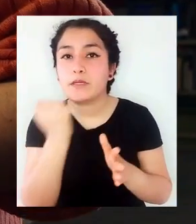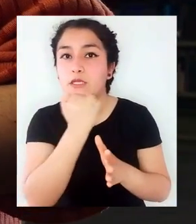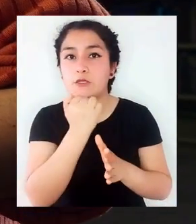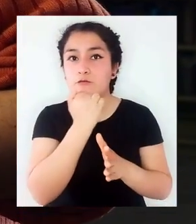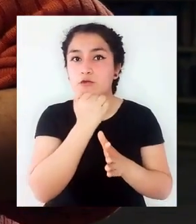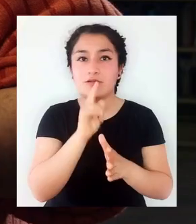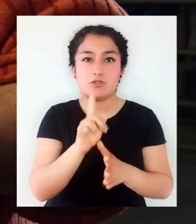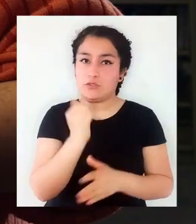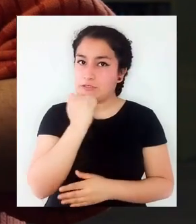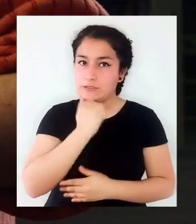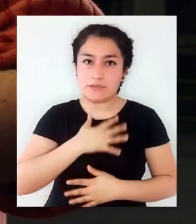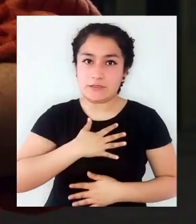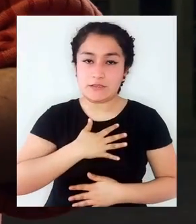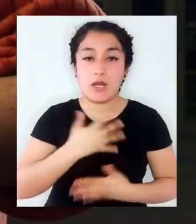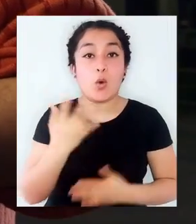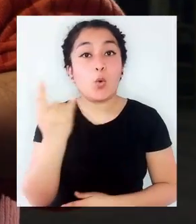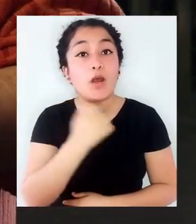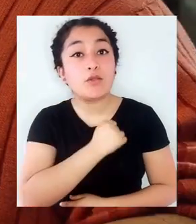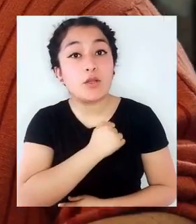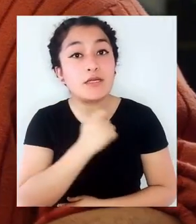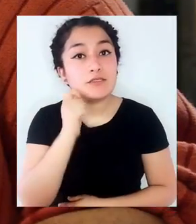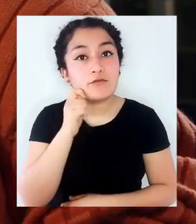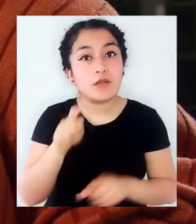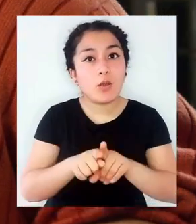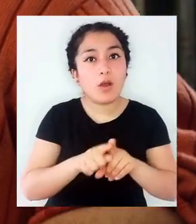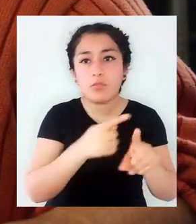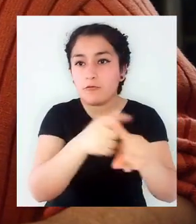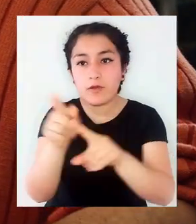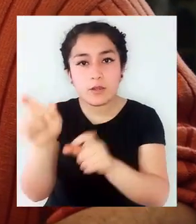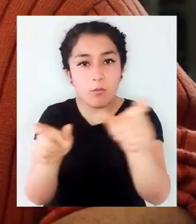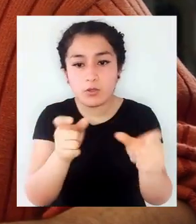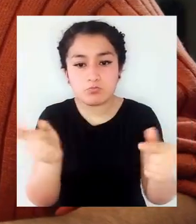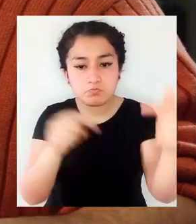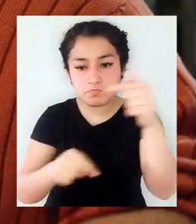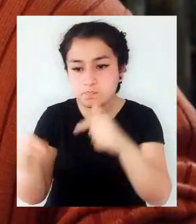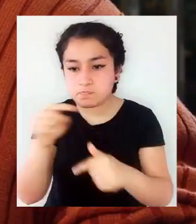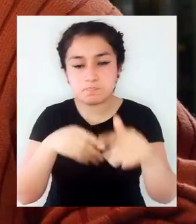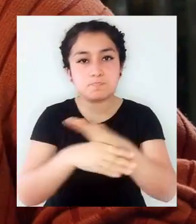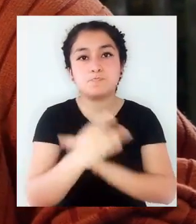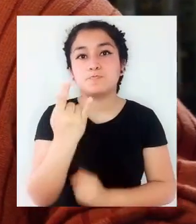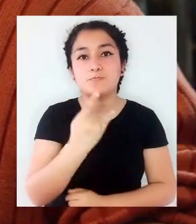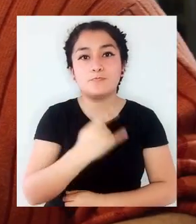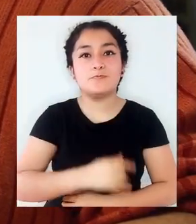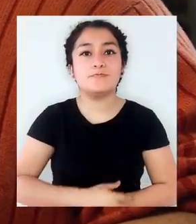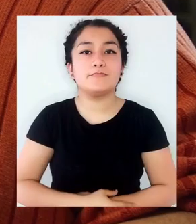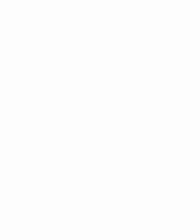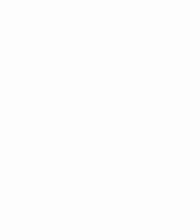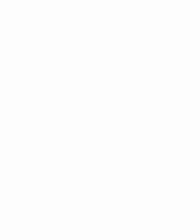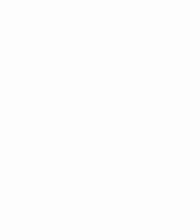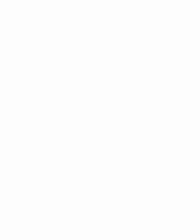eso no es así. La Universidad Católica es muy diversa y admite a personas de distintos orígenes.